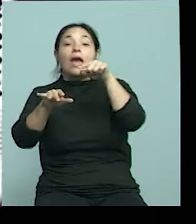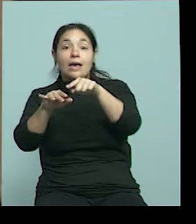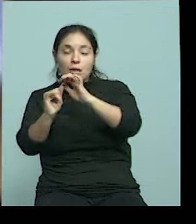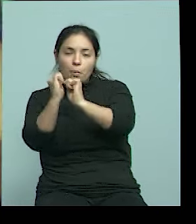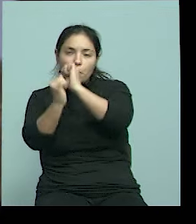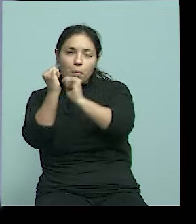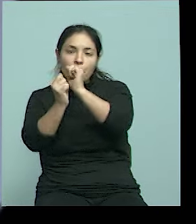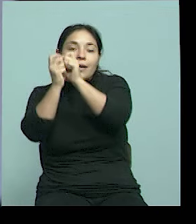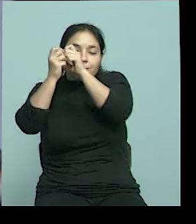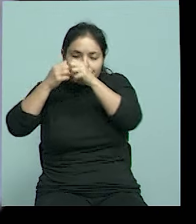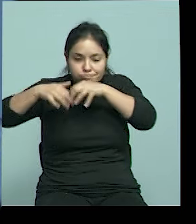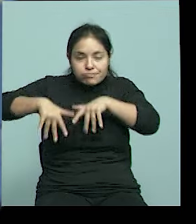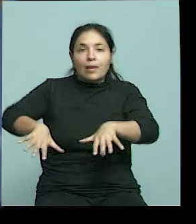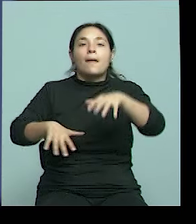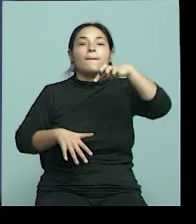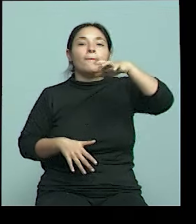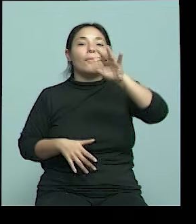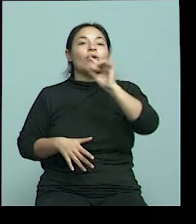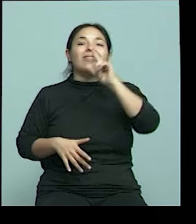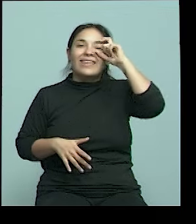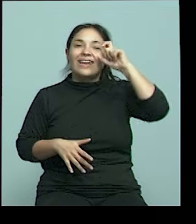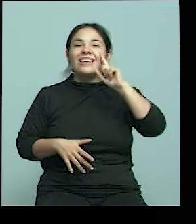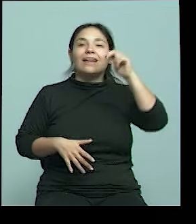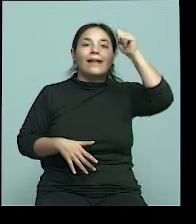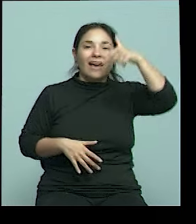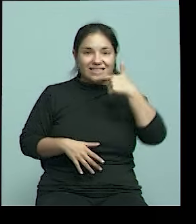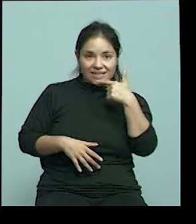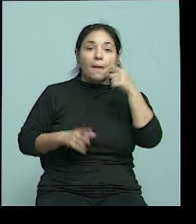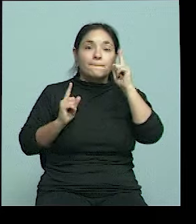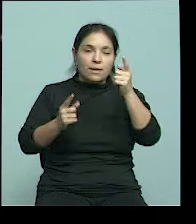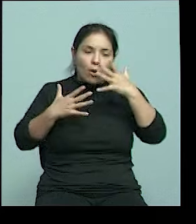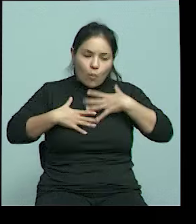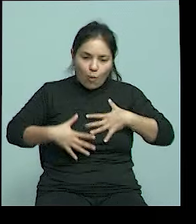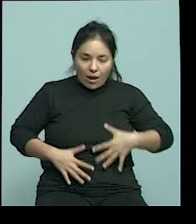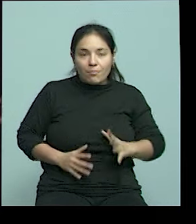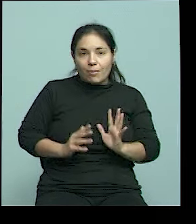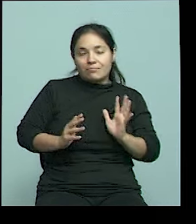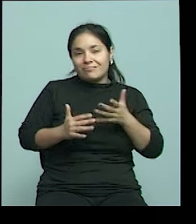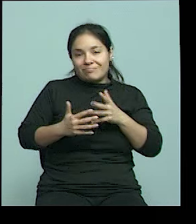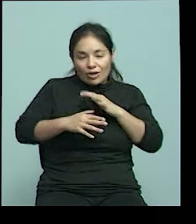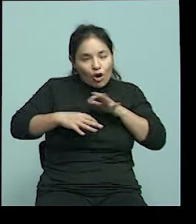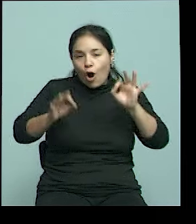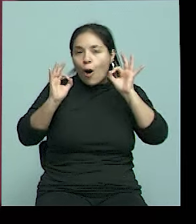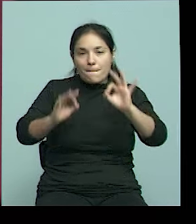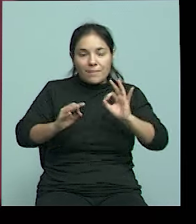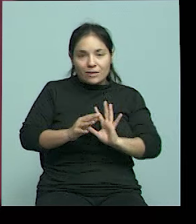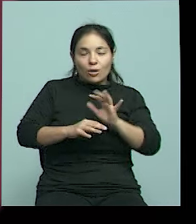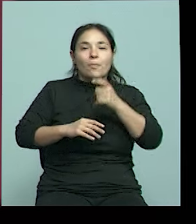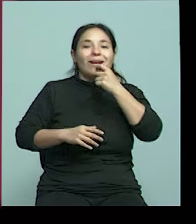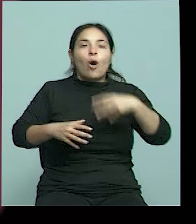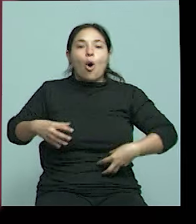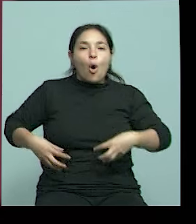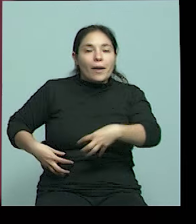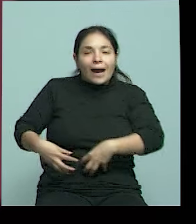en proteínas, que son las que van a formar todas las estructuras de un organismo. Todos los órganos,